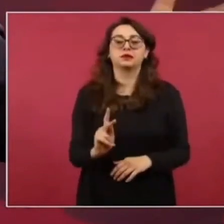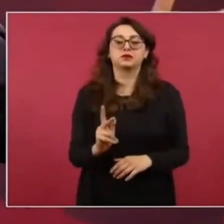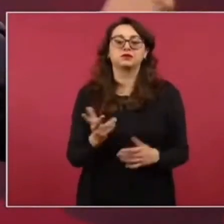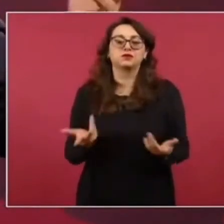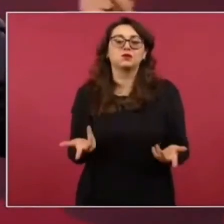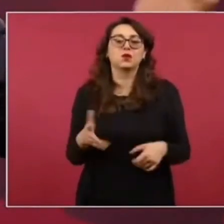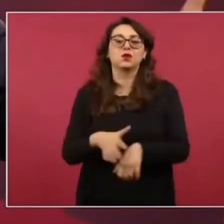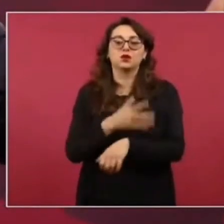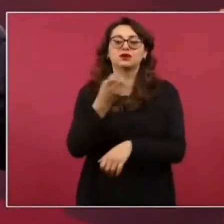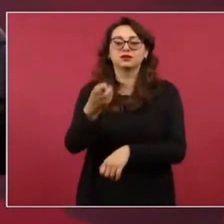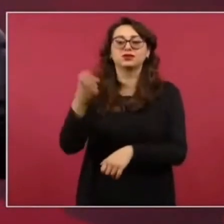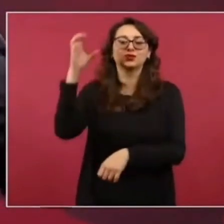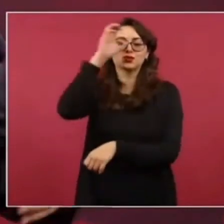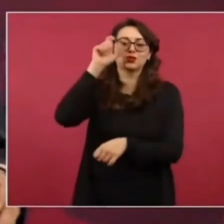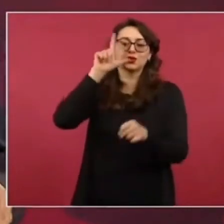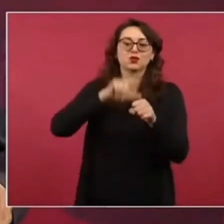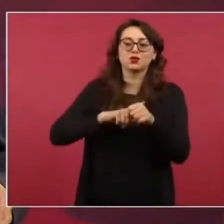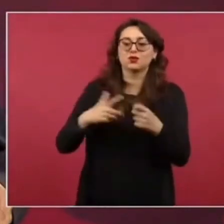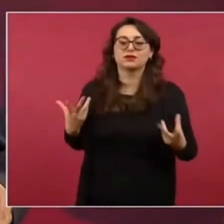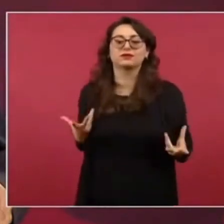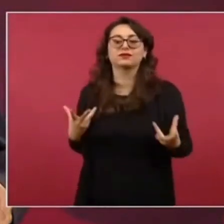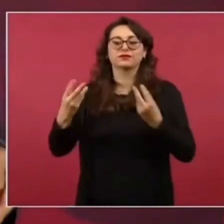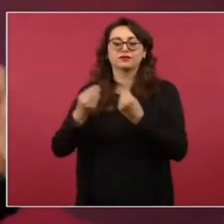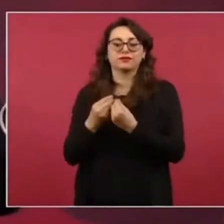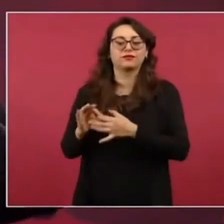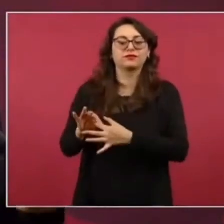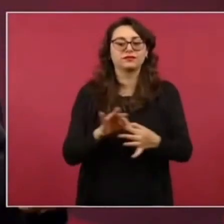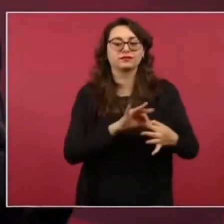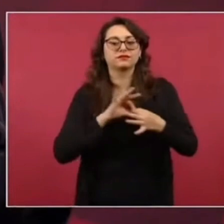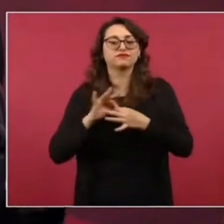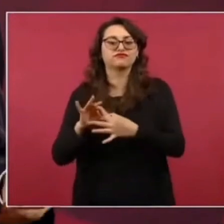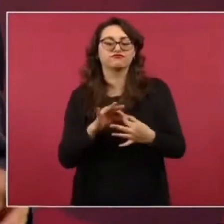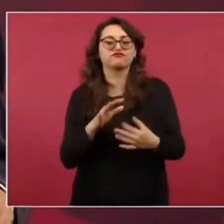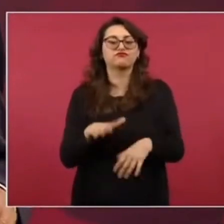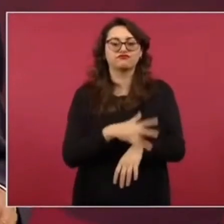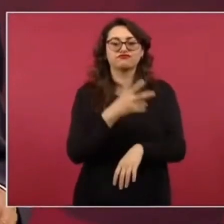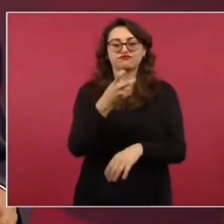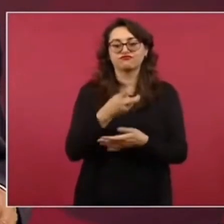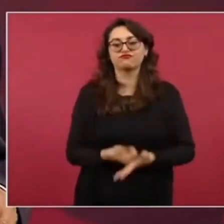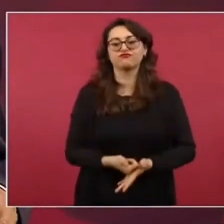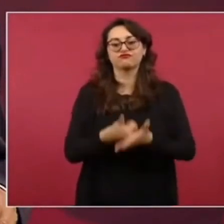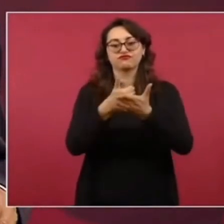de nuestras tradiciones, pero eso nos ayuda mucho